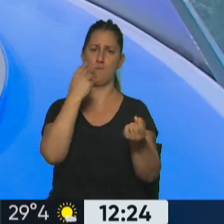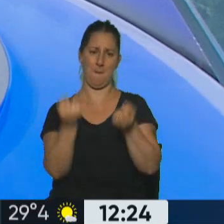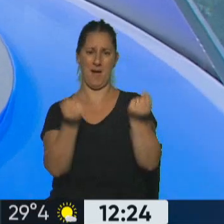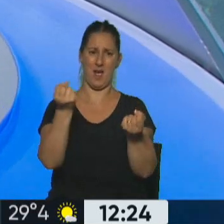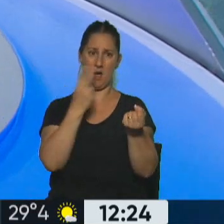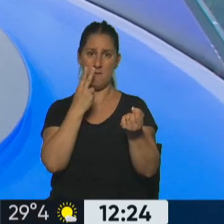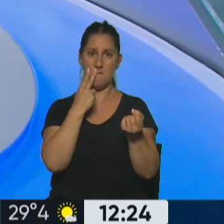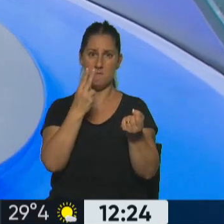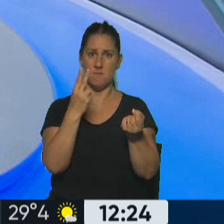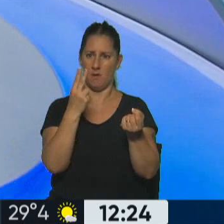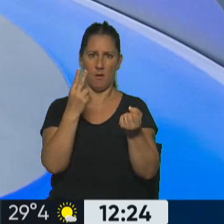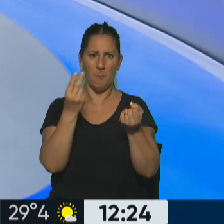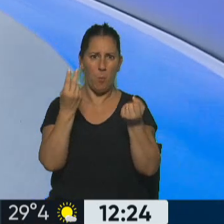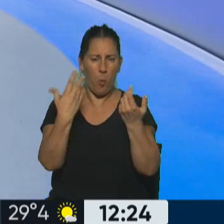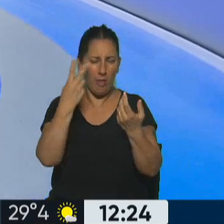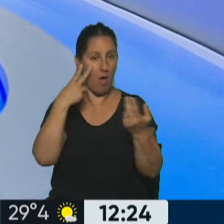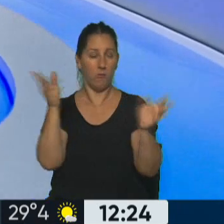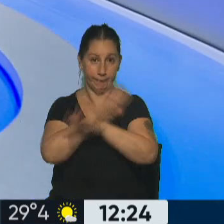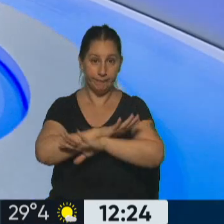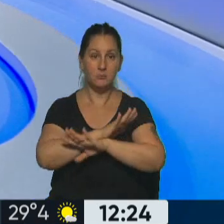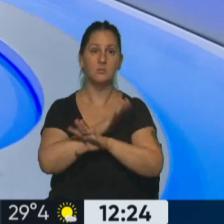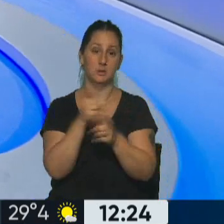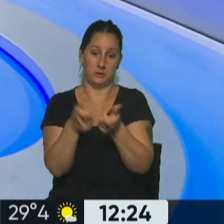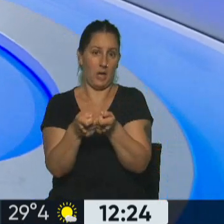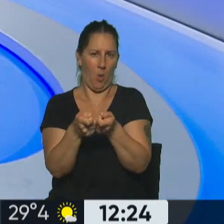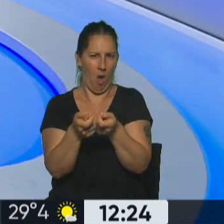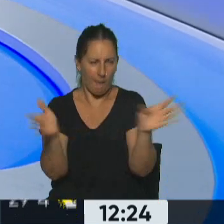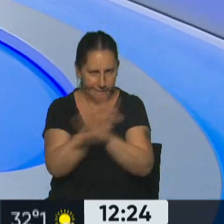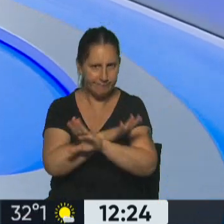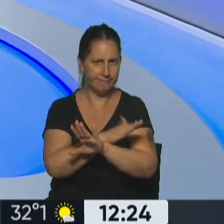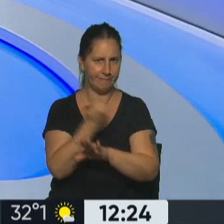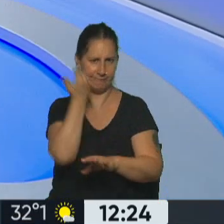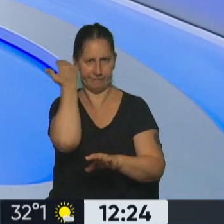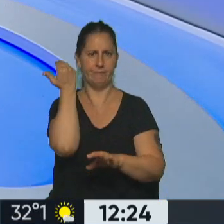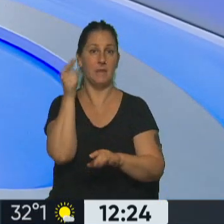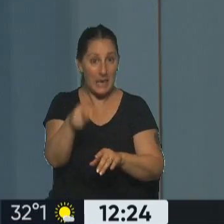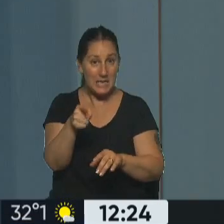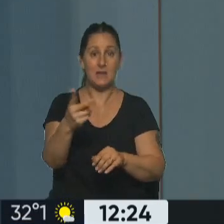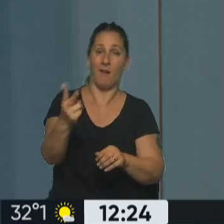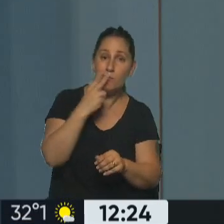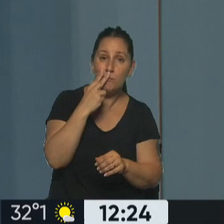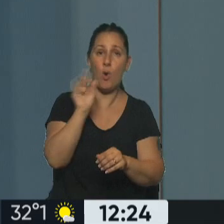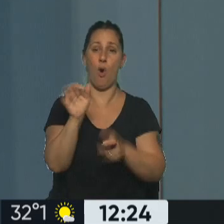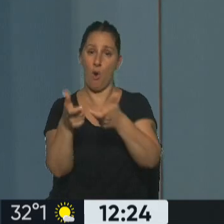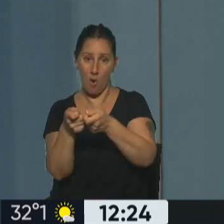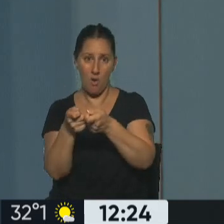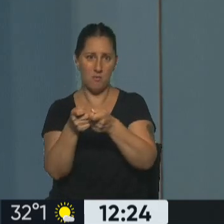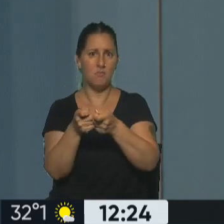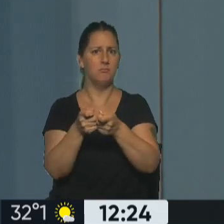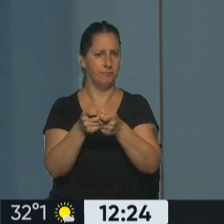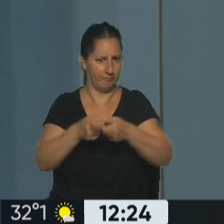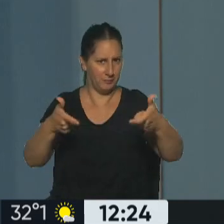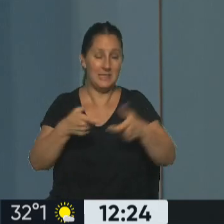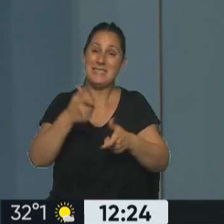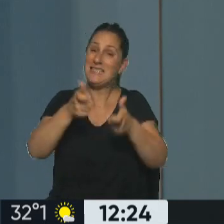auto, que es un elemento de distracción. Ni hablar, bueno, el celular. Digo, esto también aumenta la incidencia en los accidentes de tránsito. Vos calculá, el celular yo